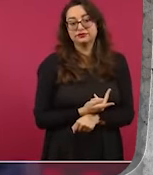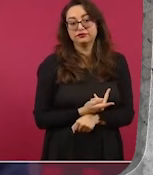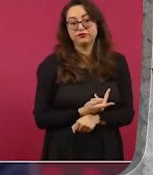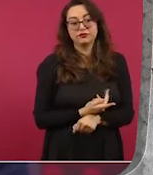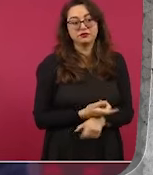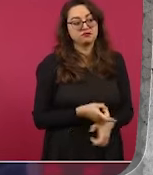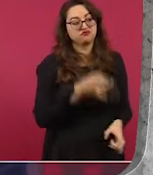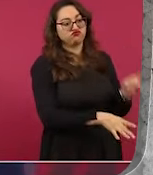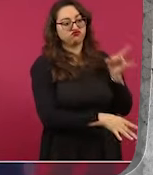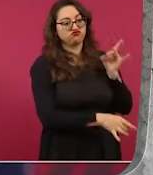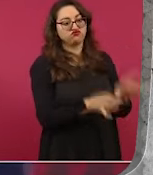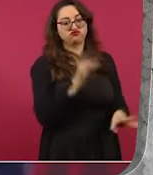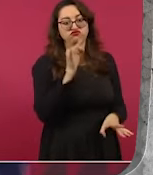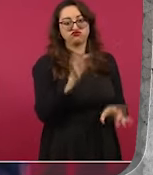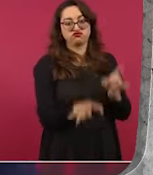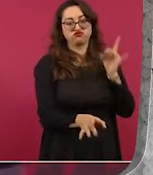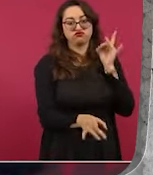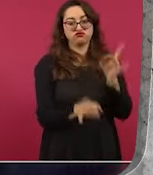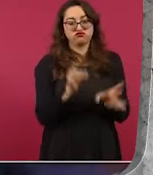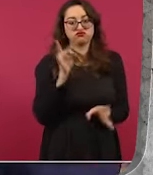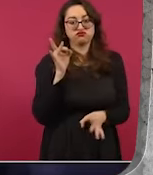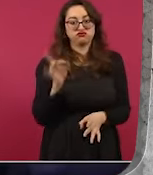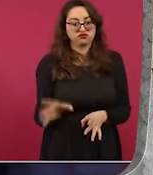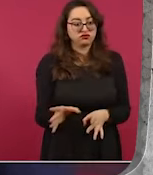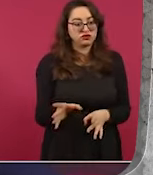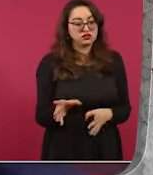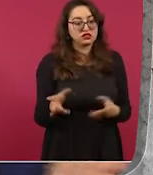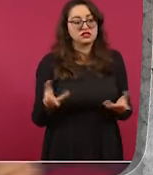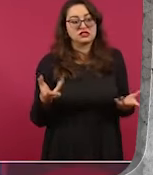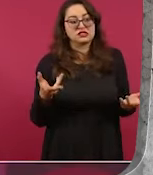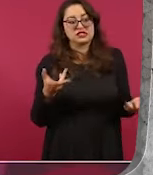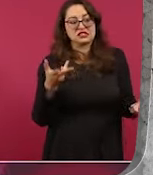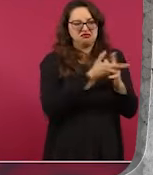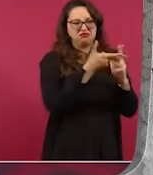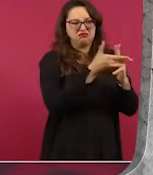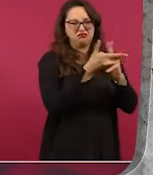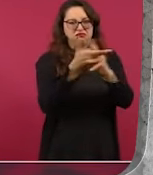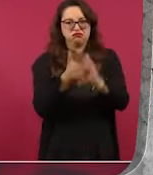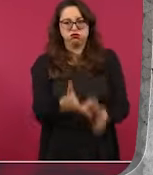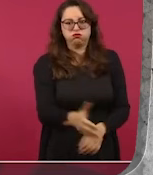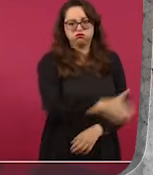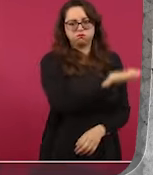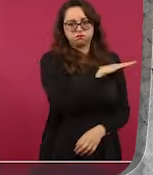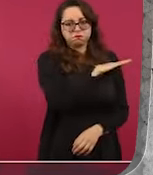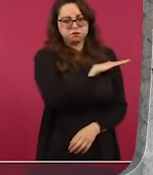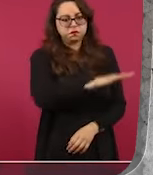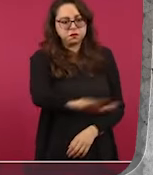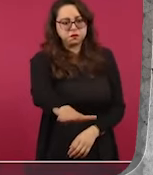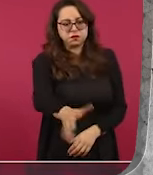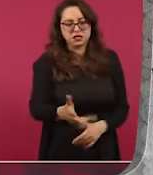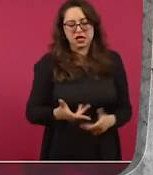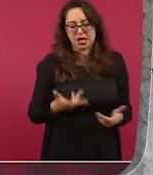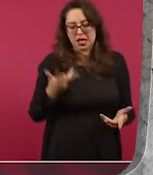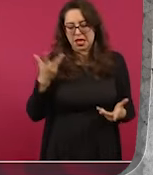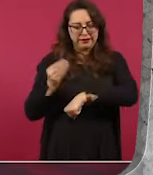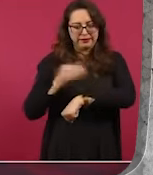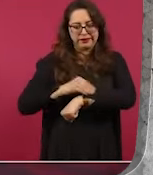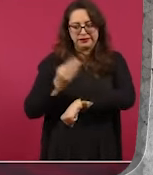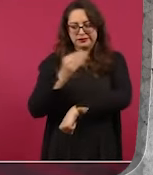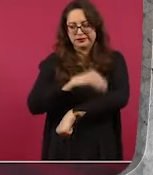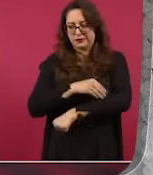las colonias, tenían que buscar una justificación para cometer sus atrocidades,